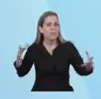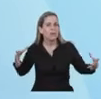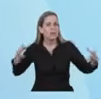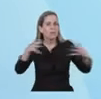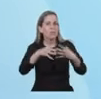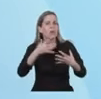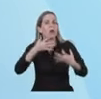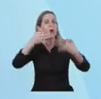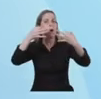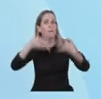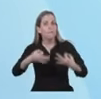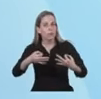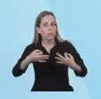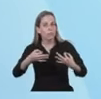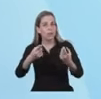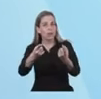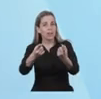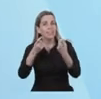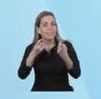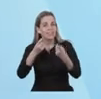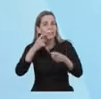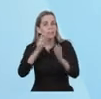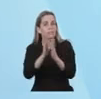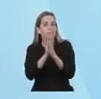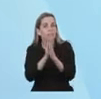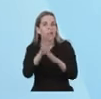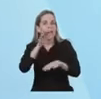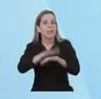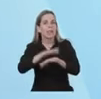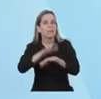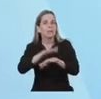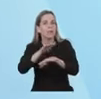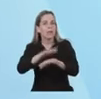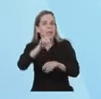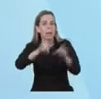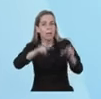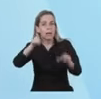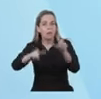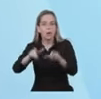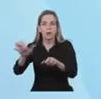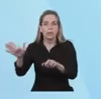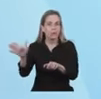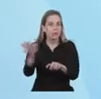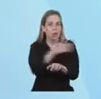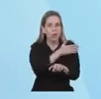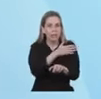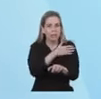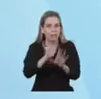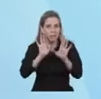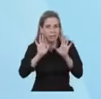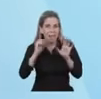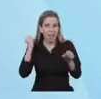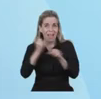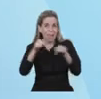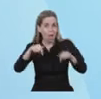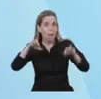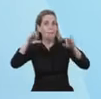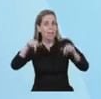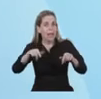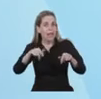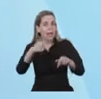Y necesitamos la responsabilidad de todos y todas. Y estamos avanzando en el plan de vacunación.